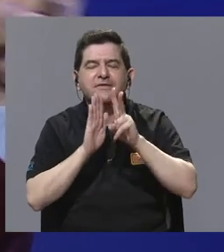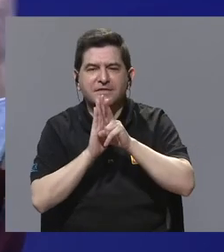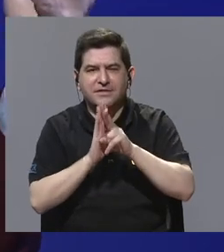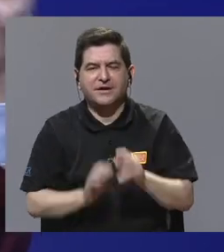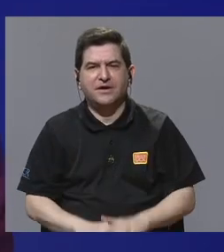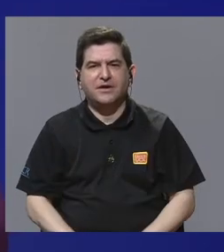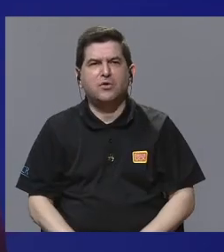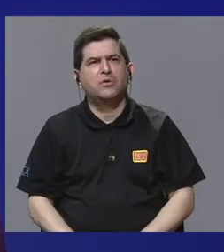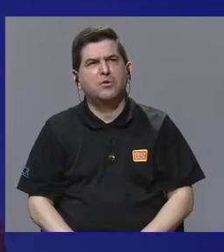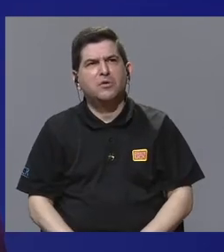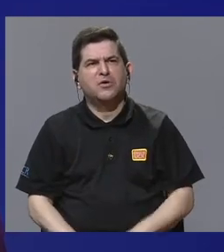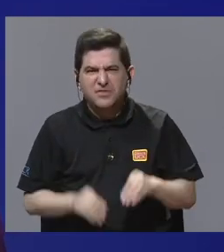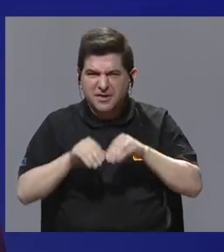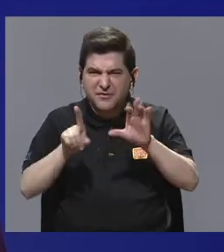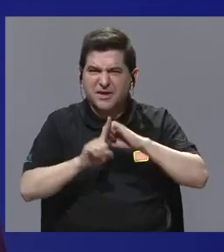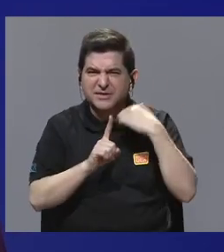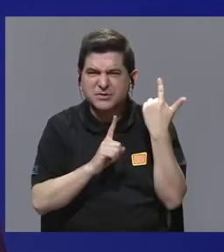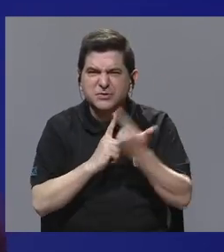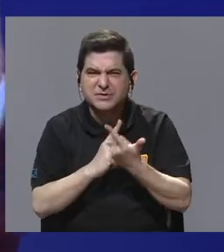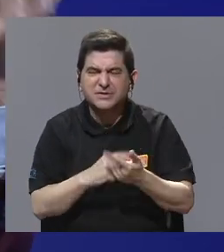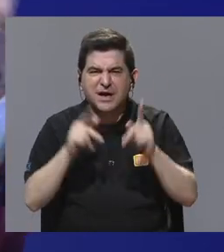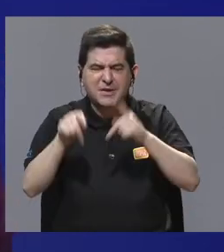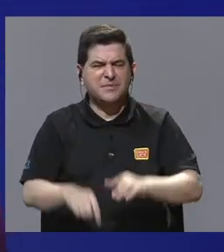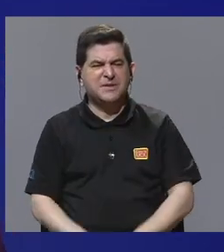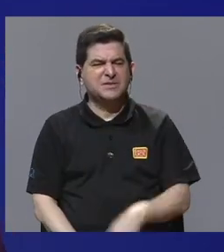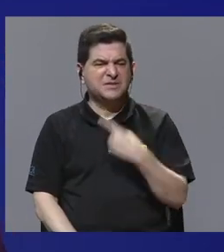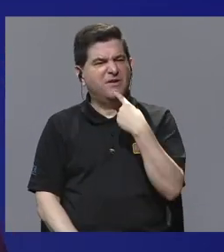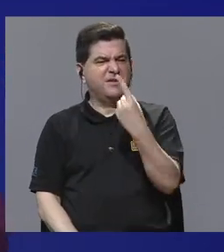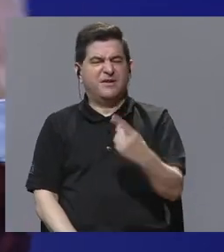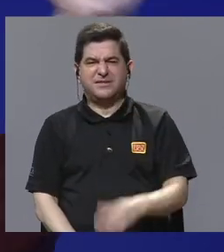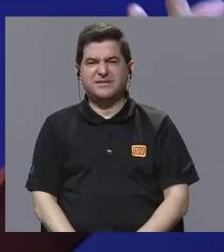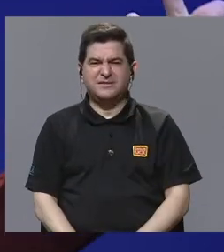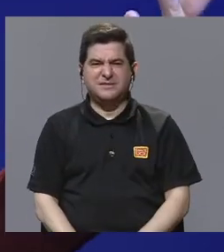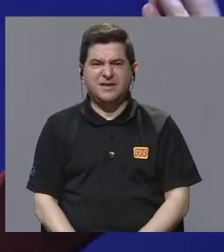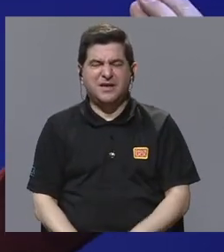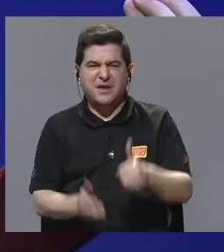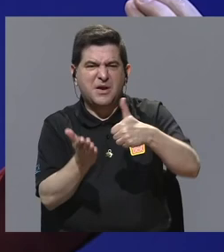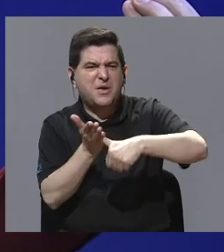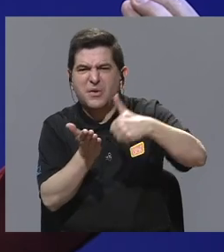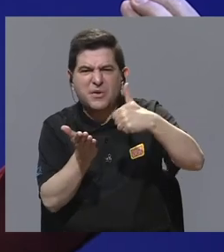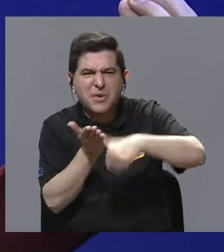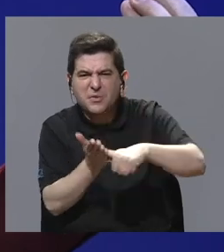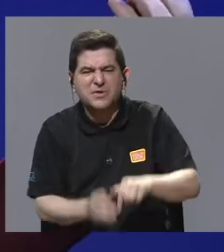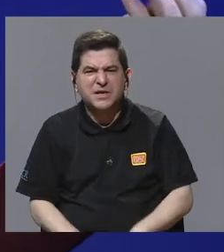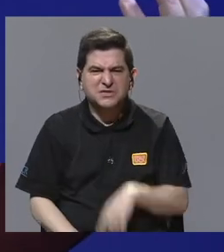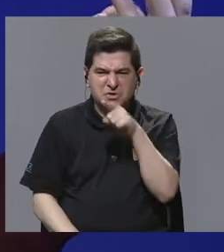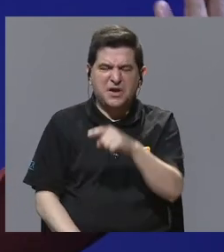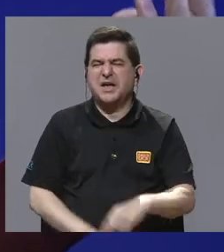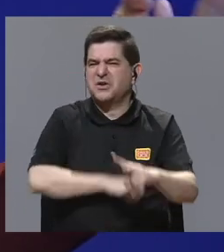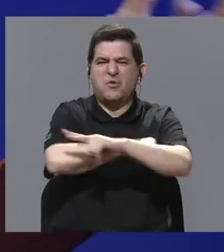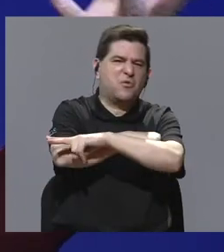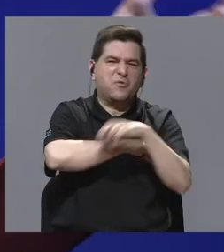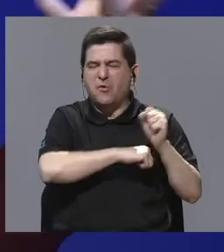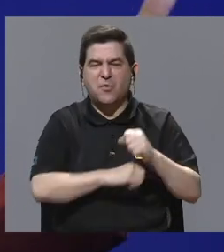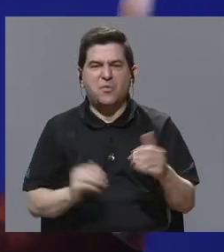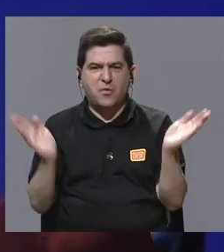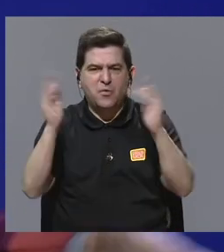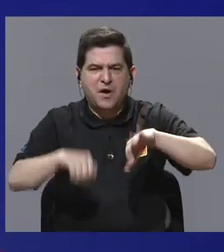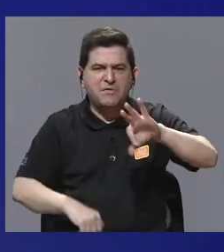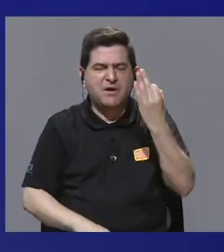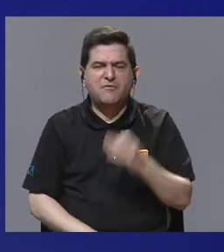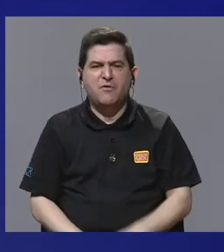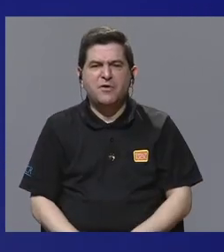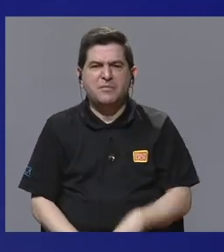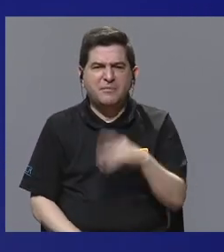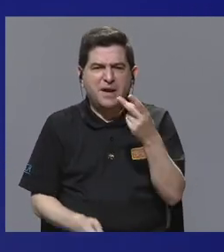bueno, si algo en redes sociales en donde alguien manifestaba que las elecciones deberían haber sido un fraude porque no había manera de contar